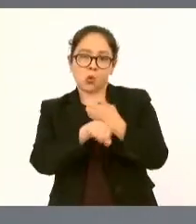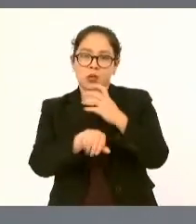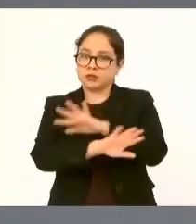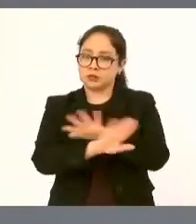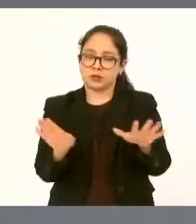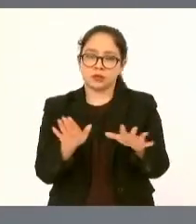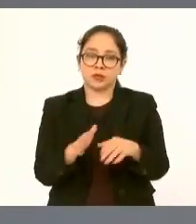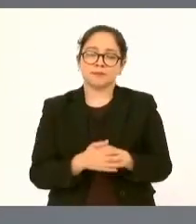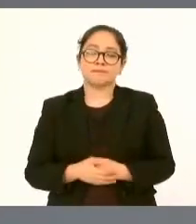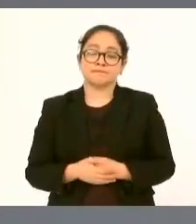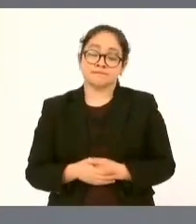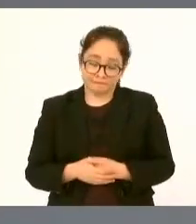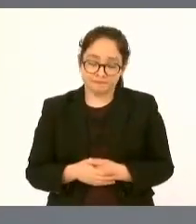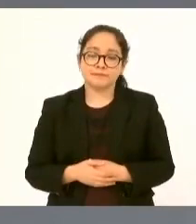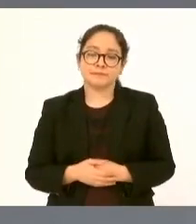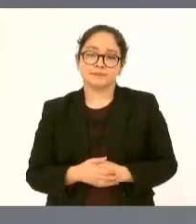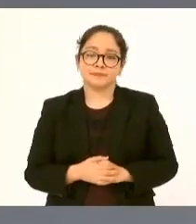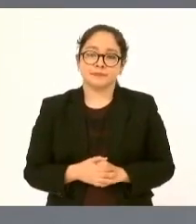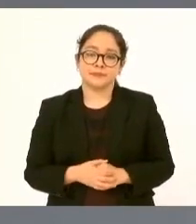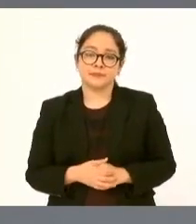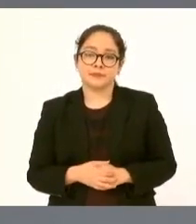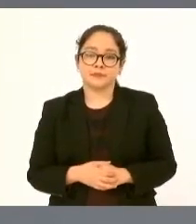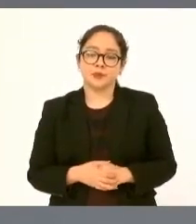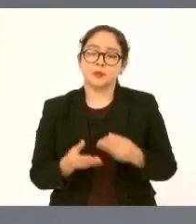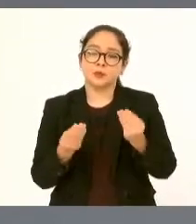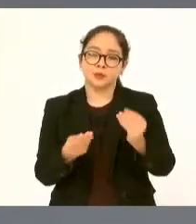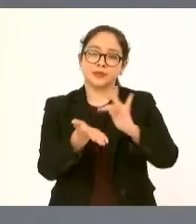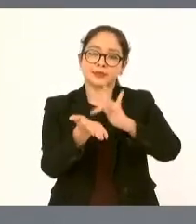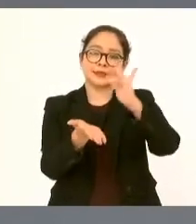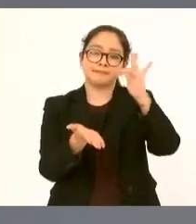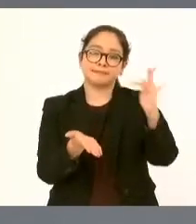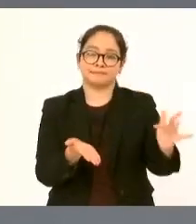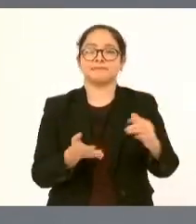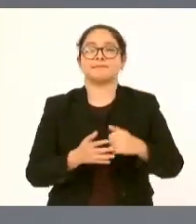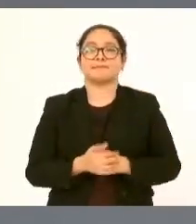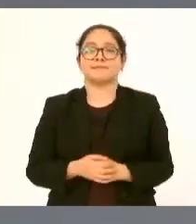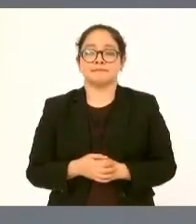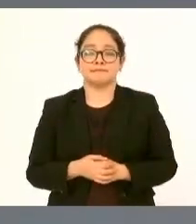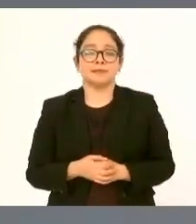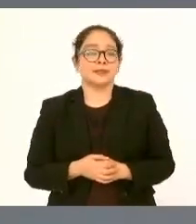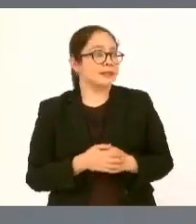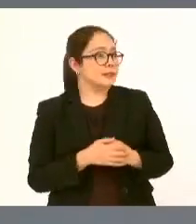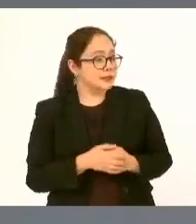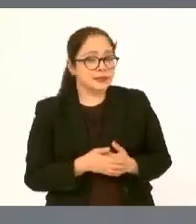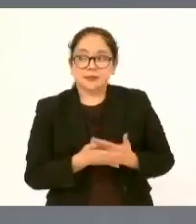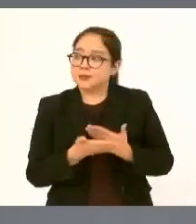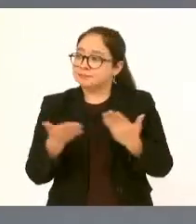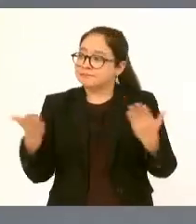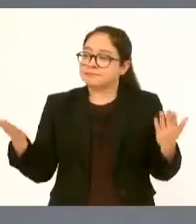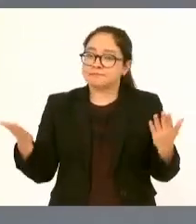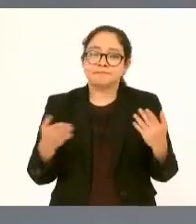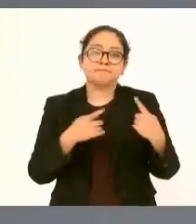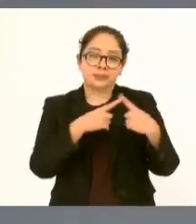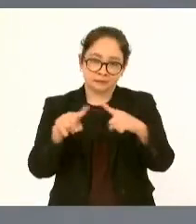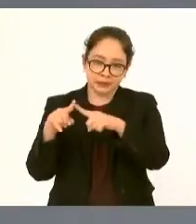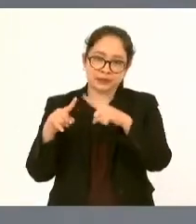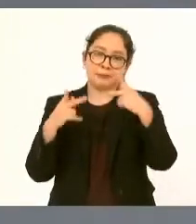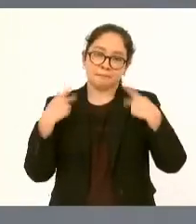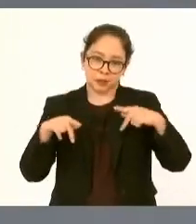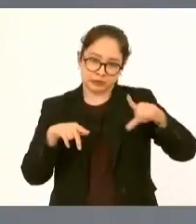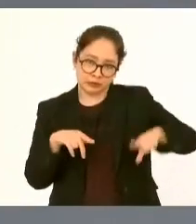de nuestro país muchas gracias a los servidores